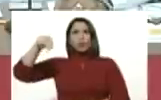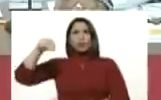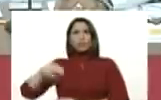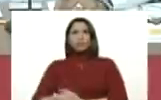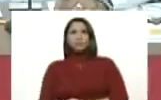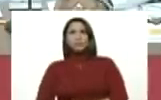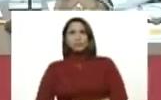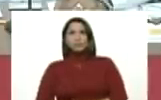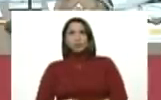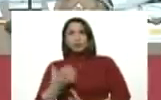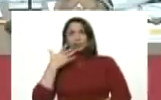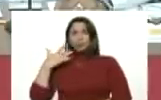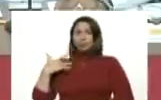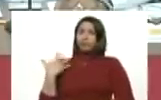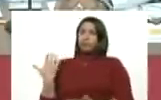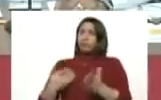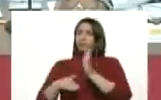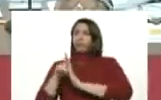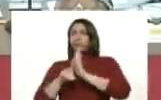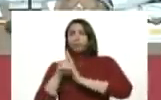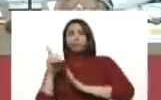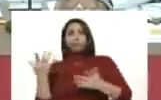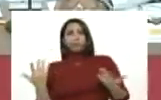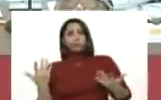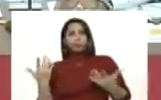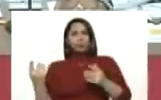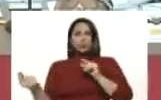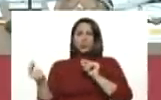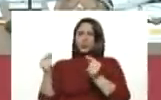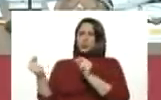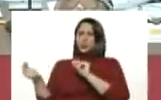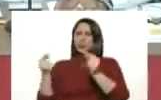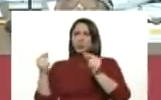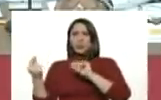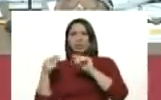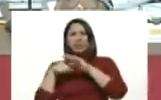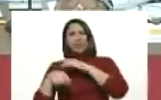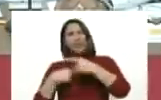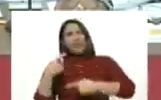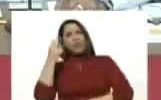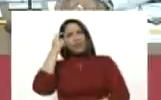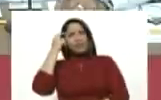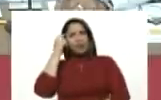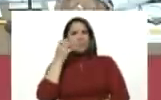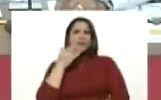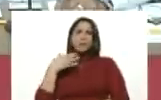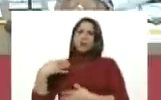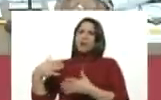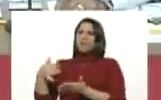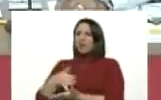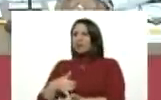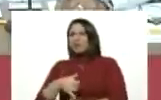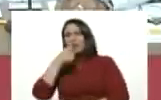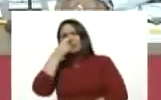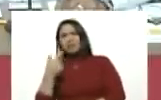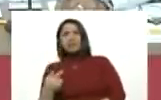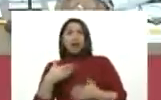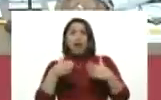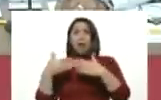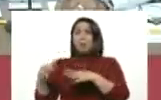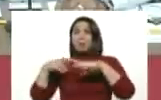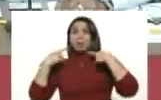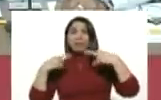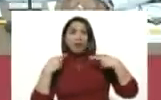Que se la dan de que son muy desarrollados. Y un debate allí, todos los días, de que si flexibilizan, de que si abren los